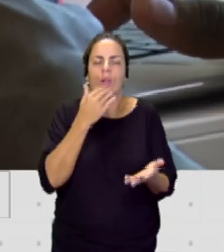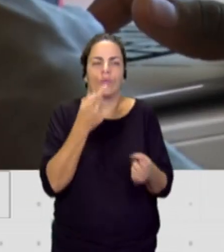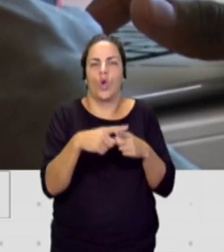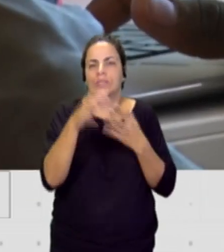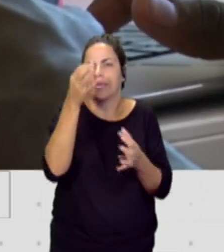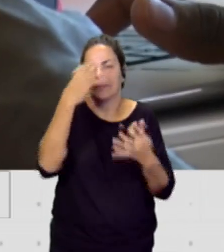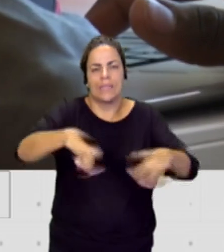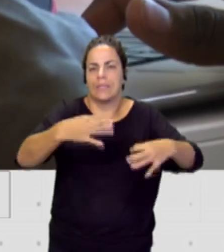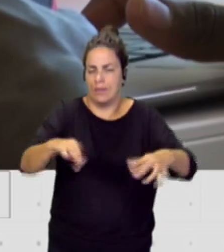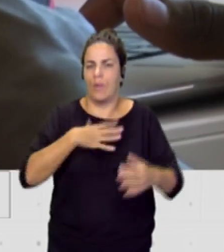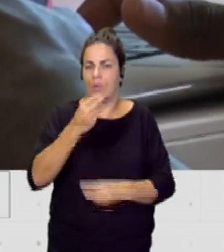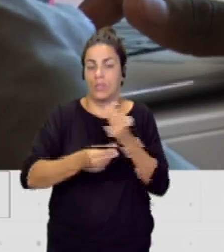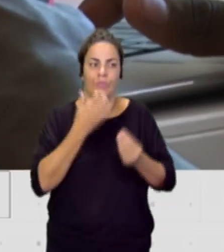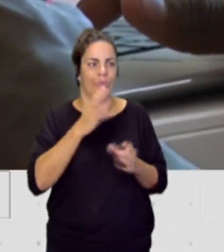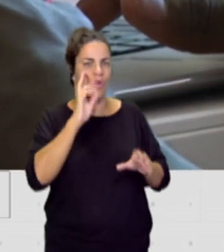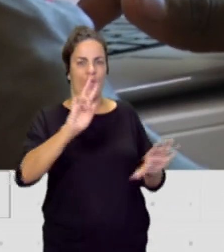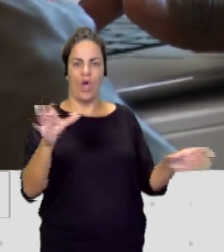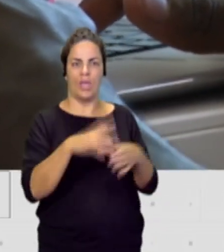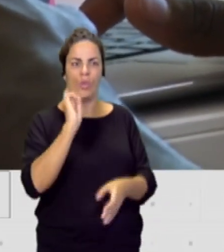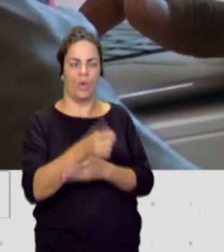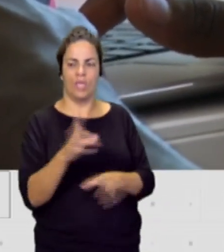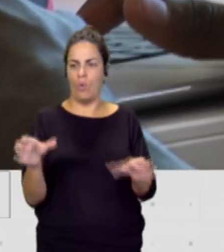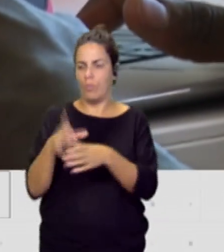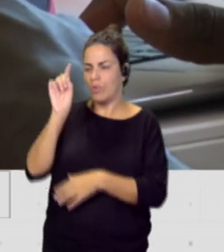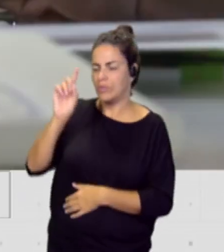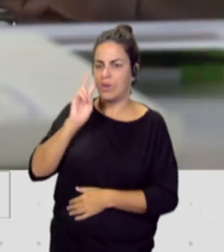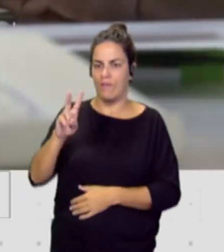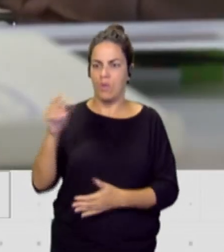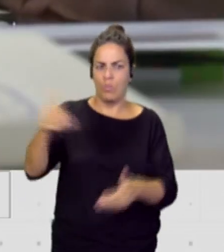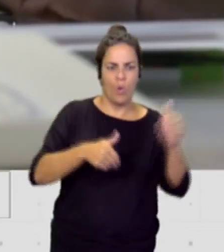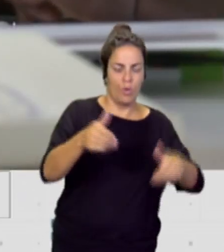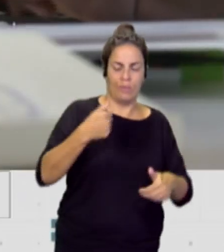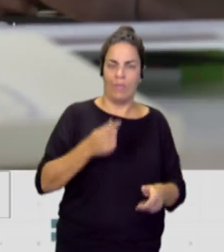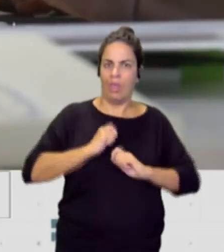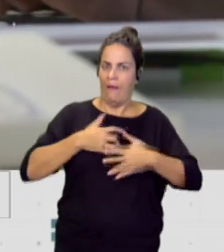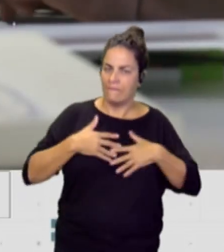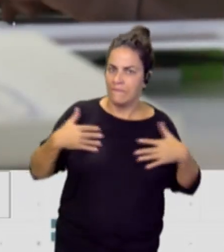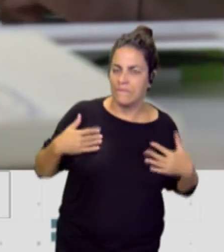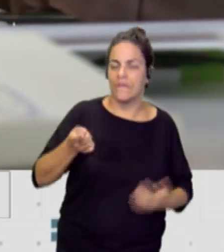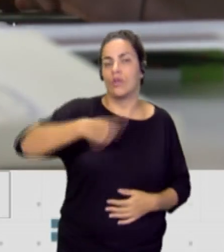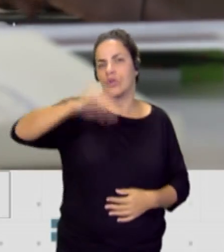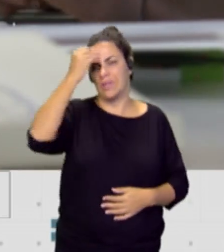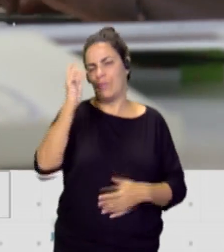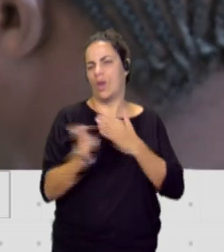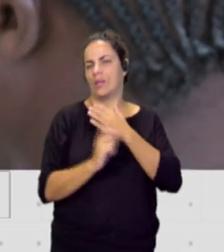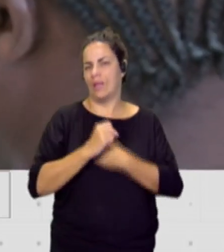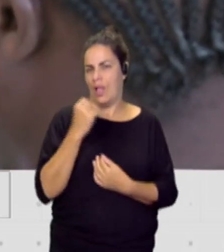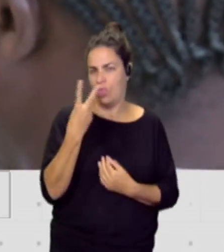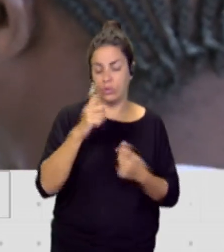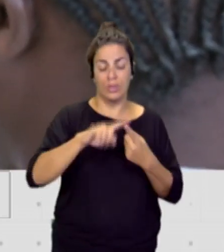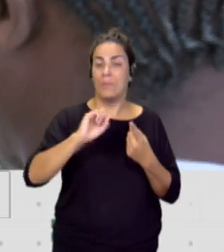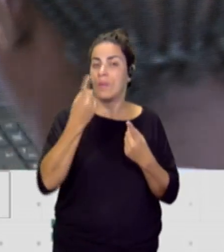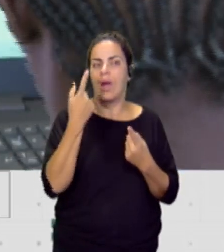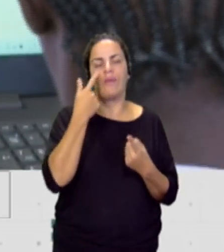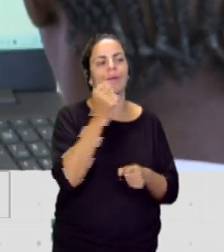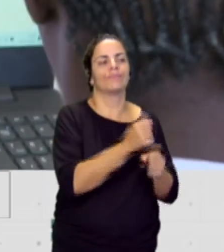al equipo educativo proponer y al claustro proponer. Nosotros lo que vamos a intentar hacer, nosotros teníamos pensado dos estrategias. La primera era buscarles trabajo.